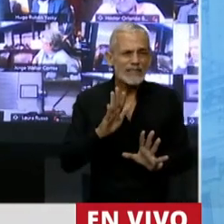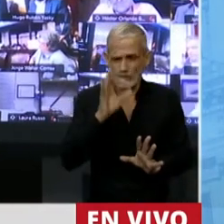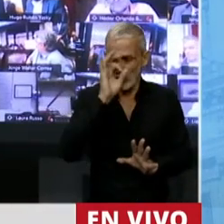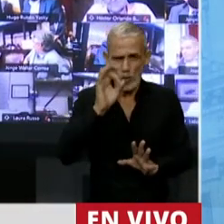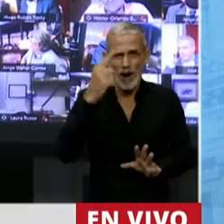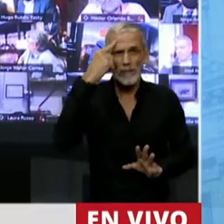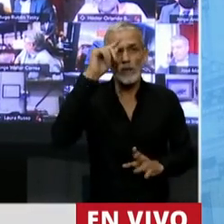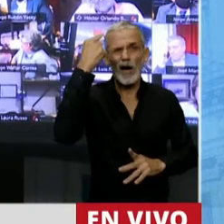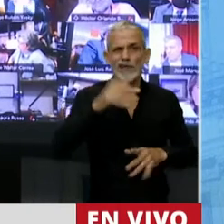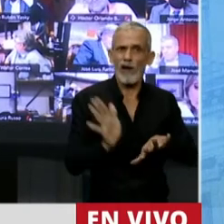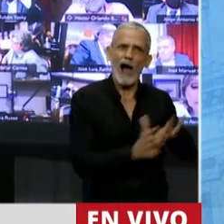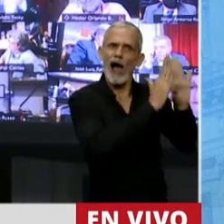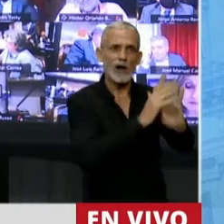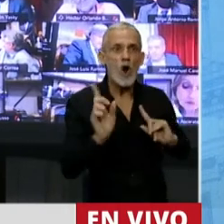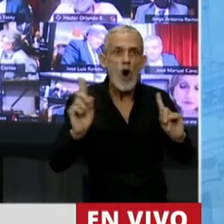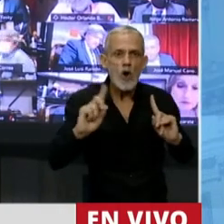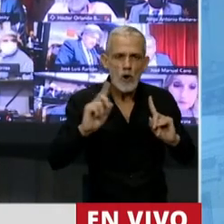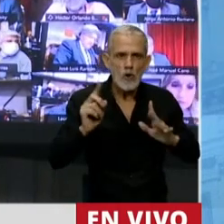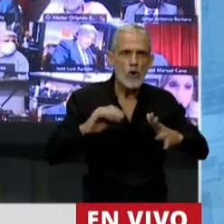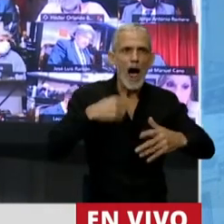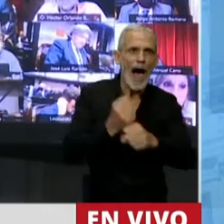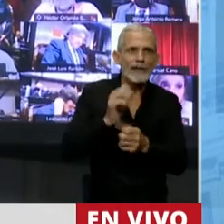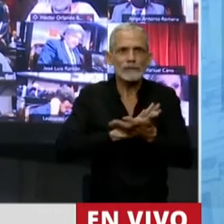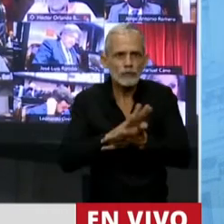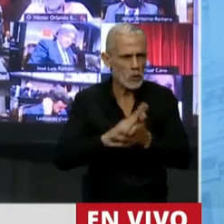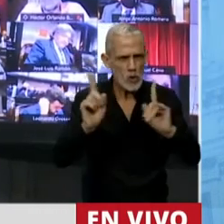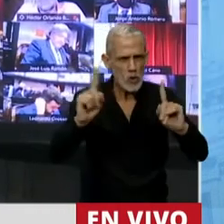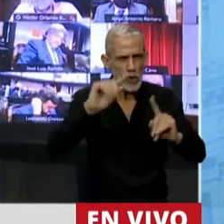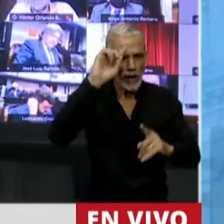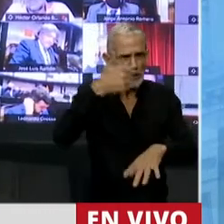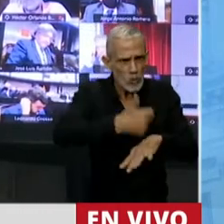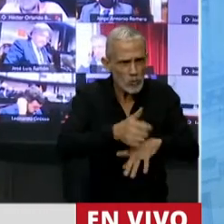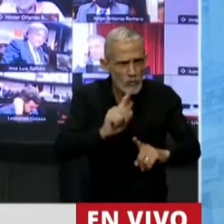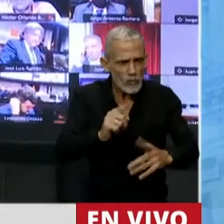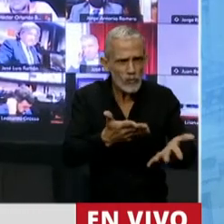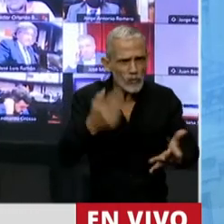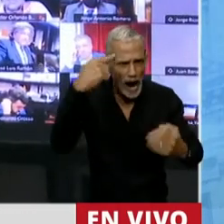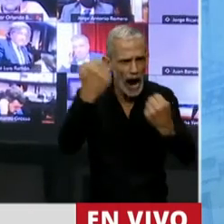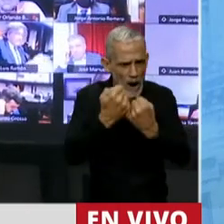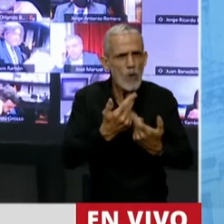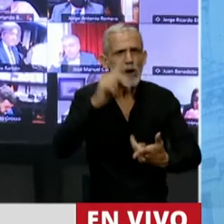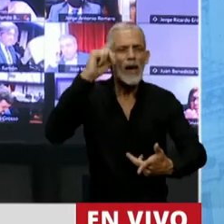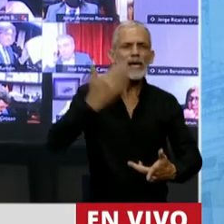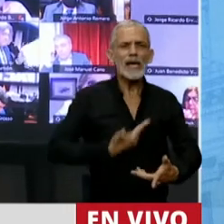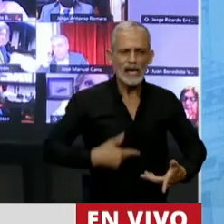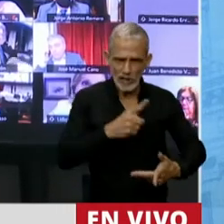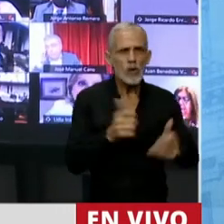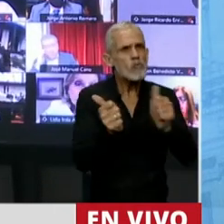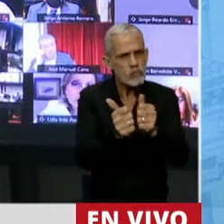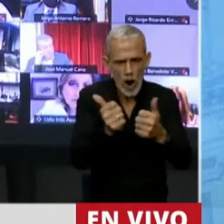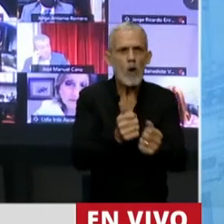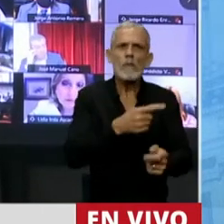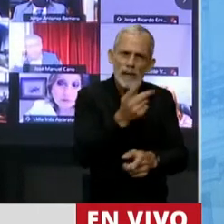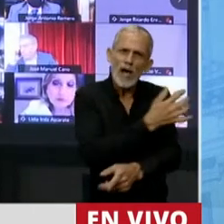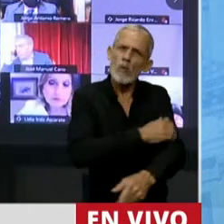que el Estado deba retirarse hasta tanto se resuelva esta situación. Estamos de acuerdo con que el Estado esté acompañando a los